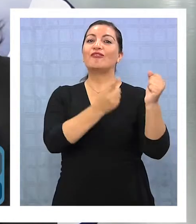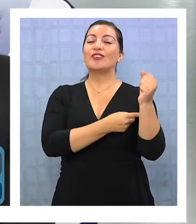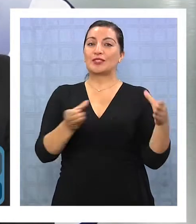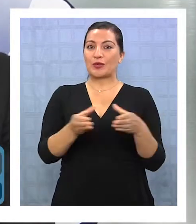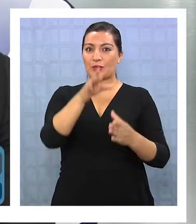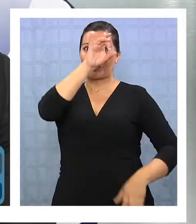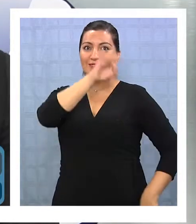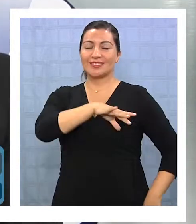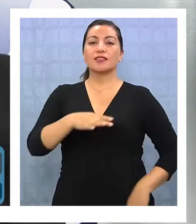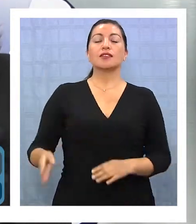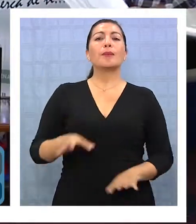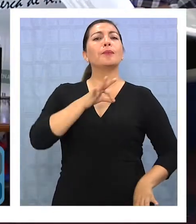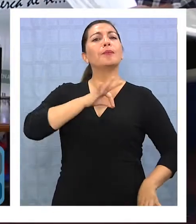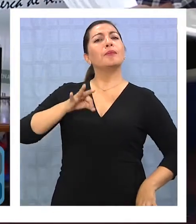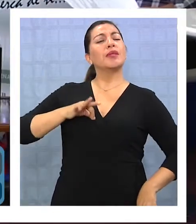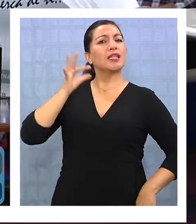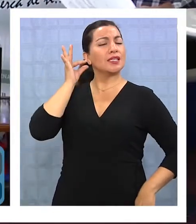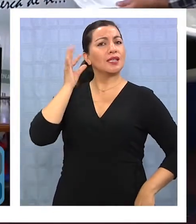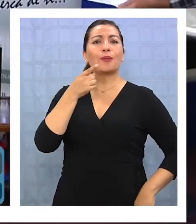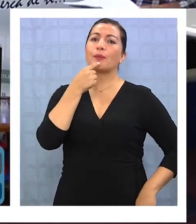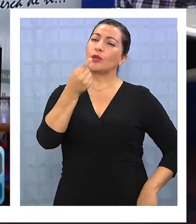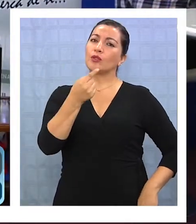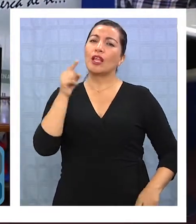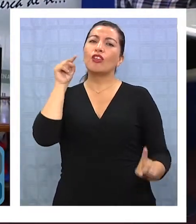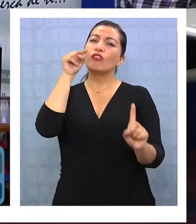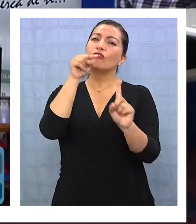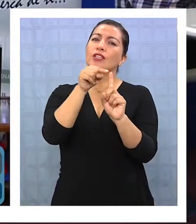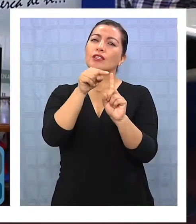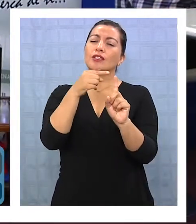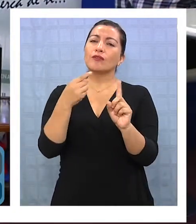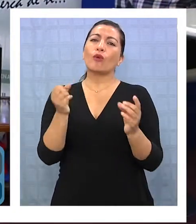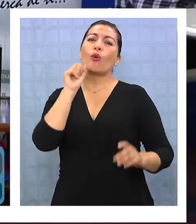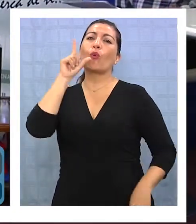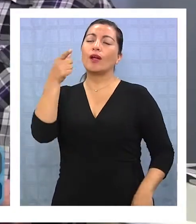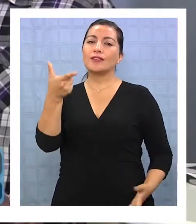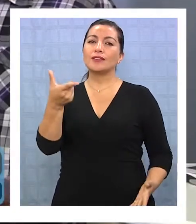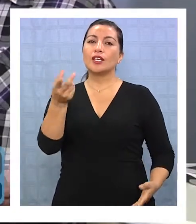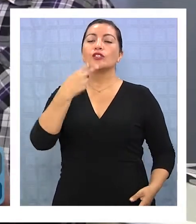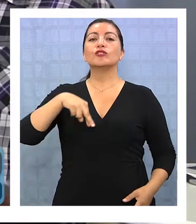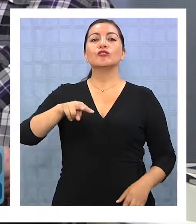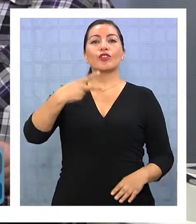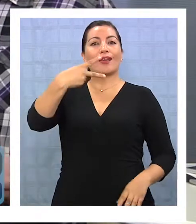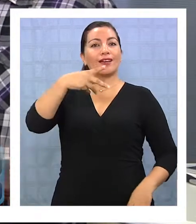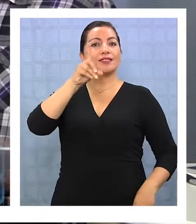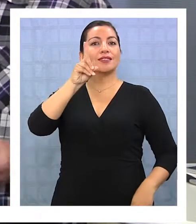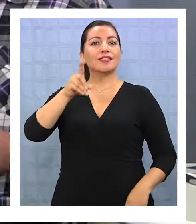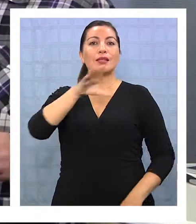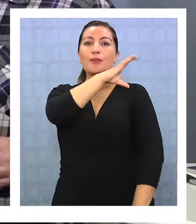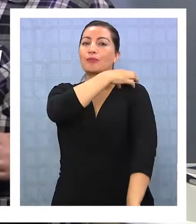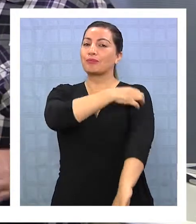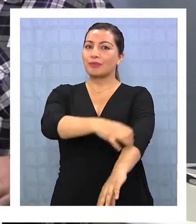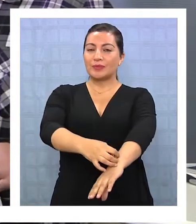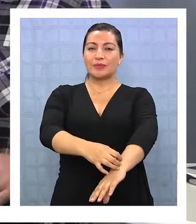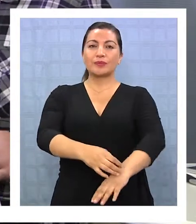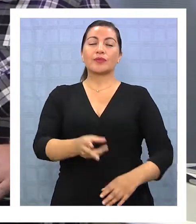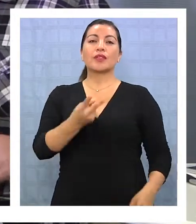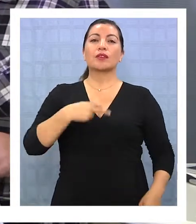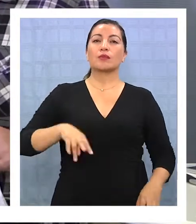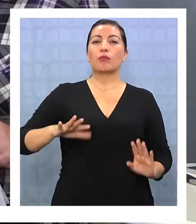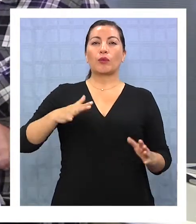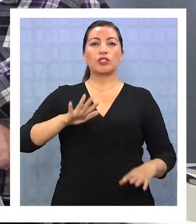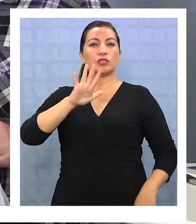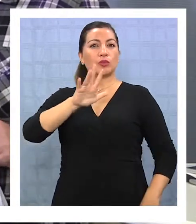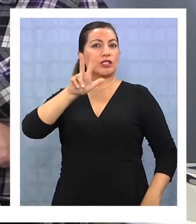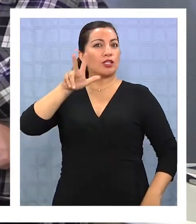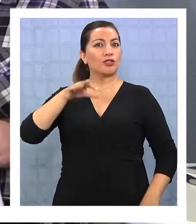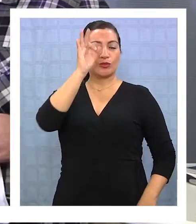fuerza a la selección chilena. Ministra, ¿cuál es de alguna forma el objetivo de esto? De poder transmitirlo en HD para todo el país. Se estaba viendo ahí que